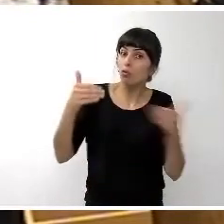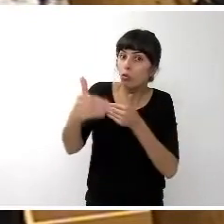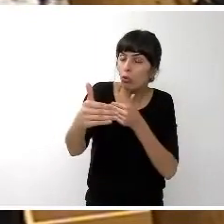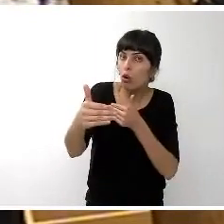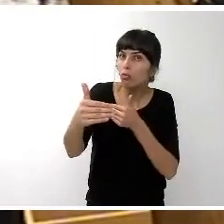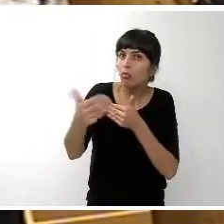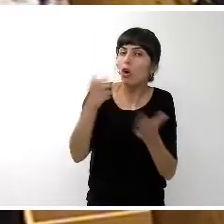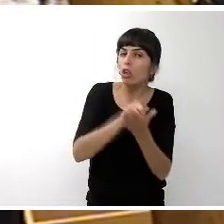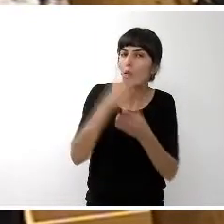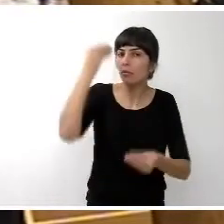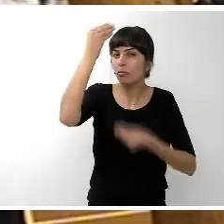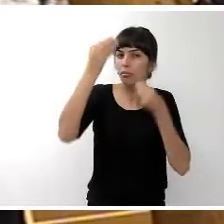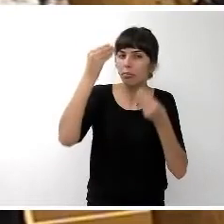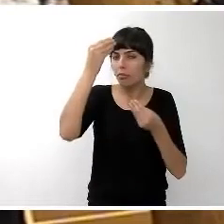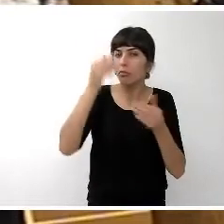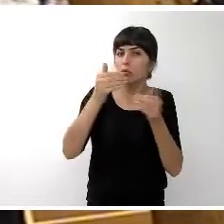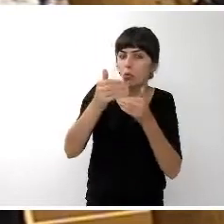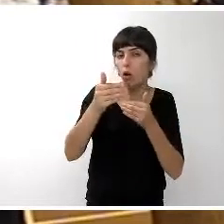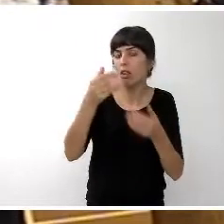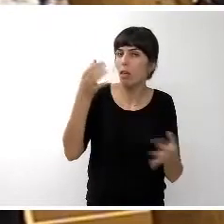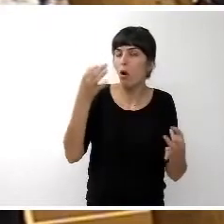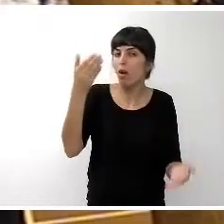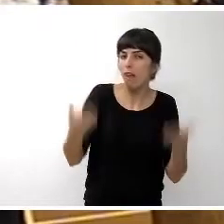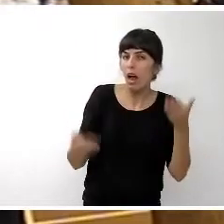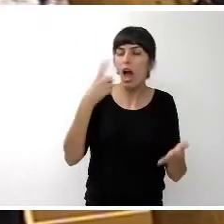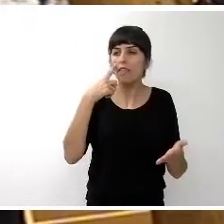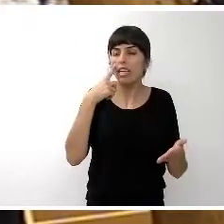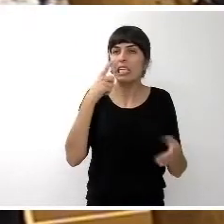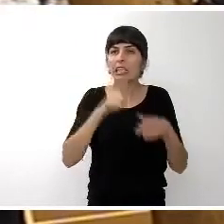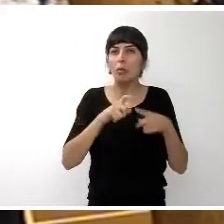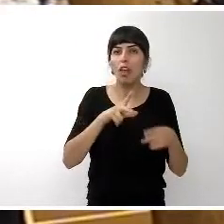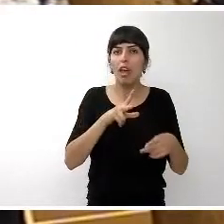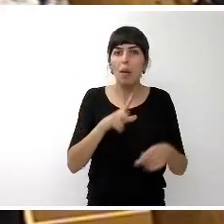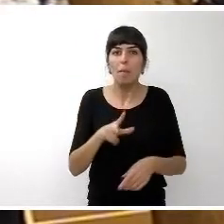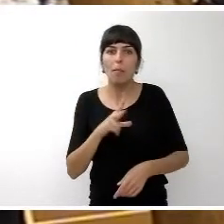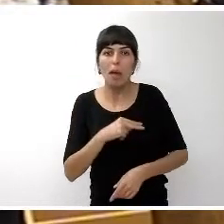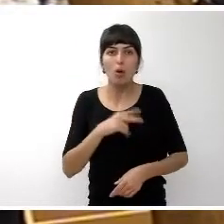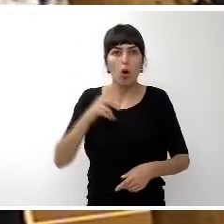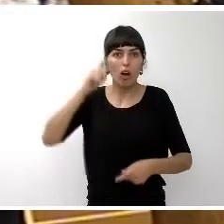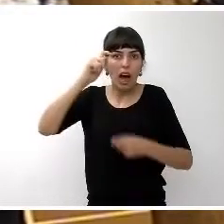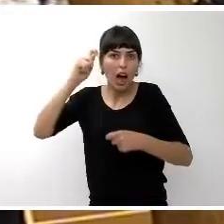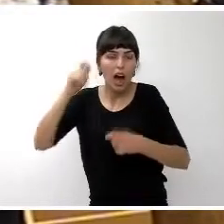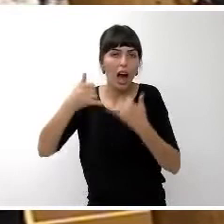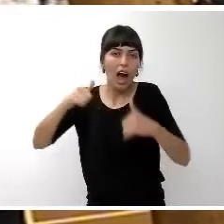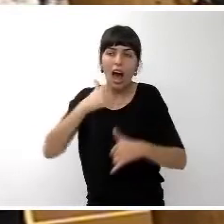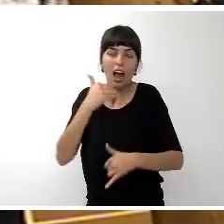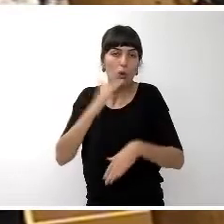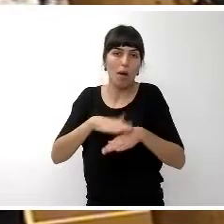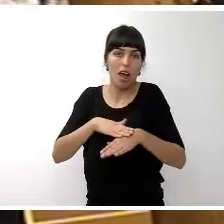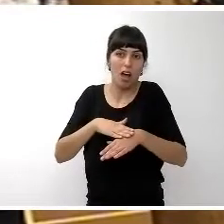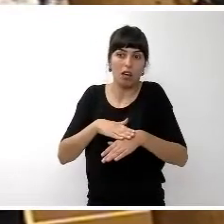Probablemente, no lo sé, tendríamos que valorar qué tipo de reconocimientos o de actos podríamos